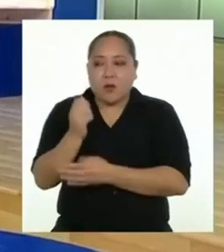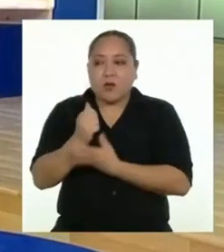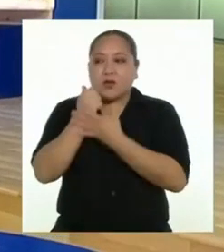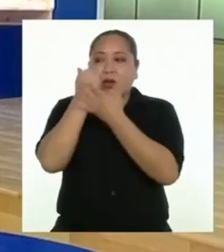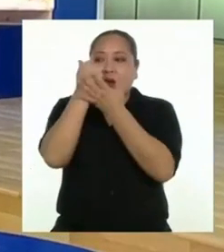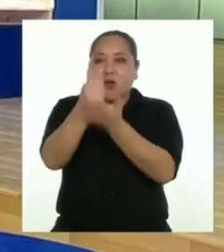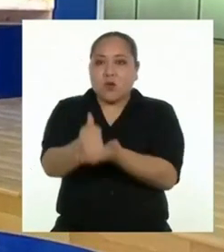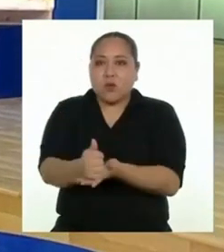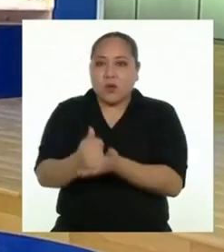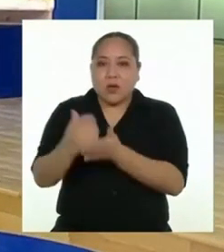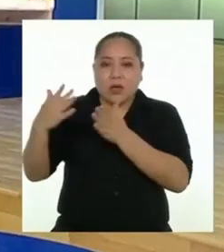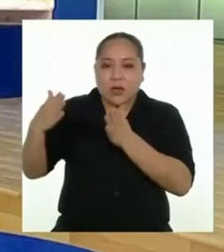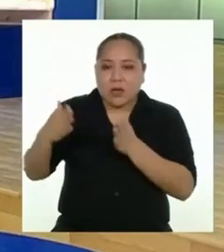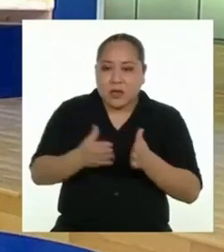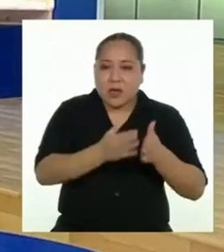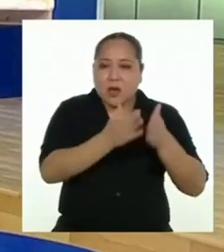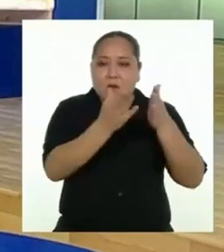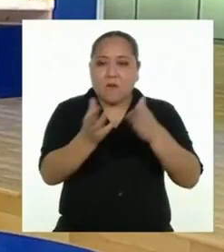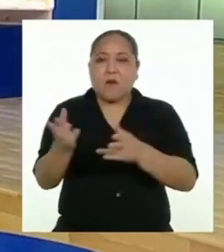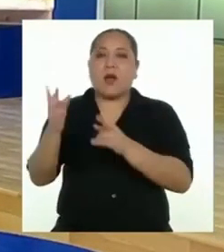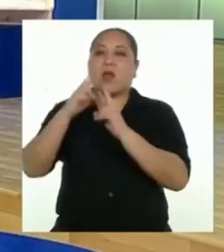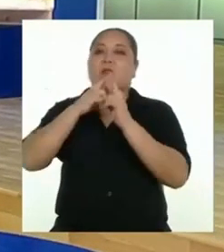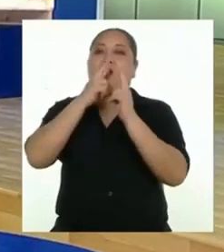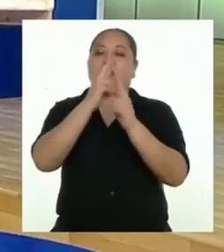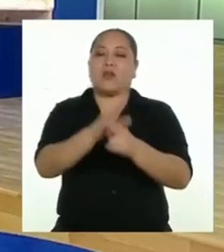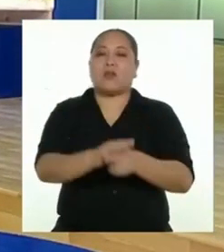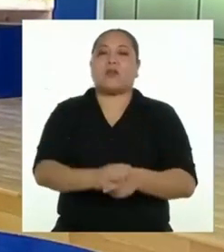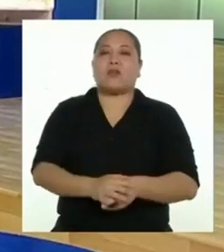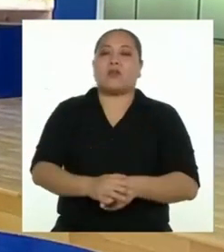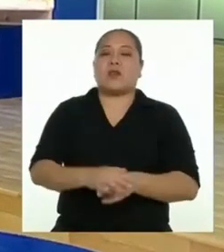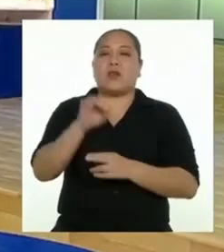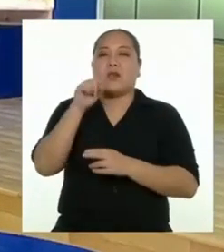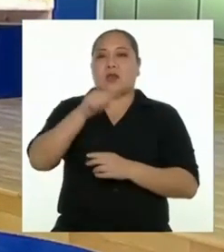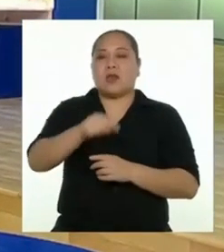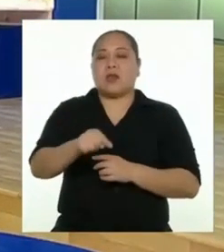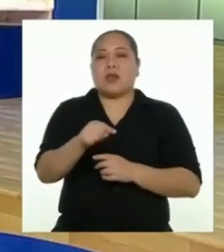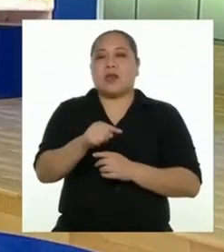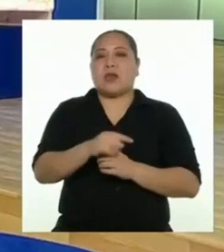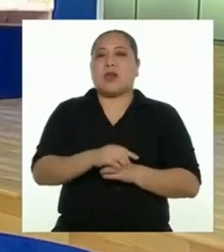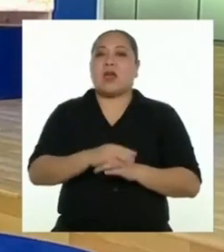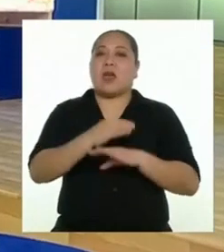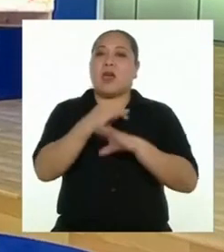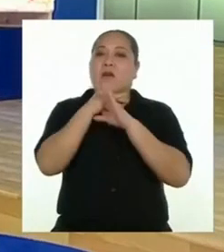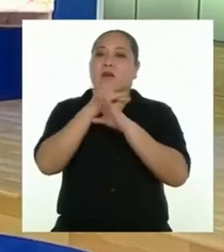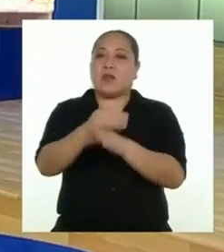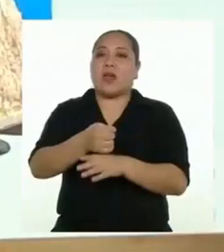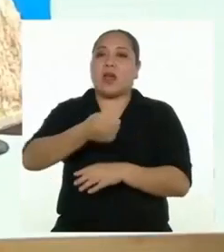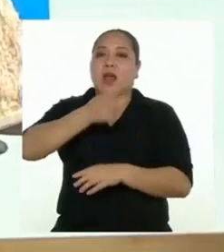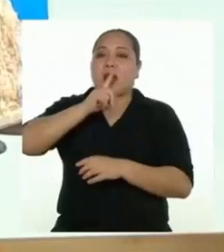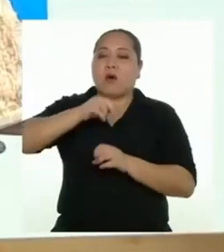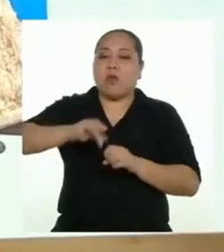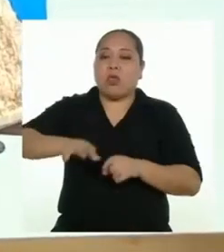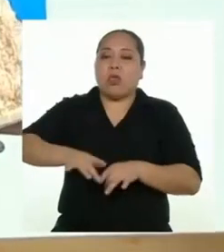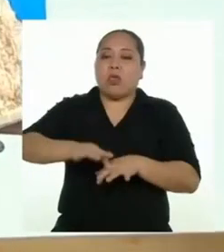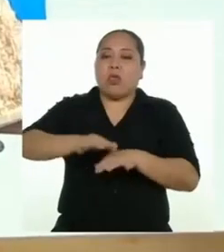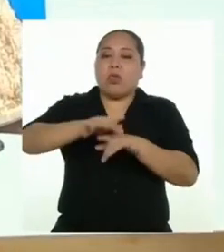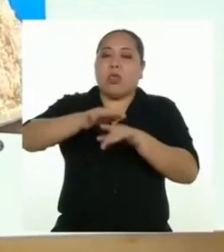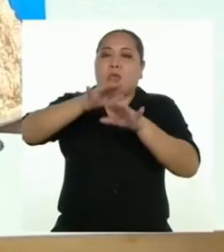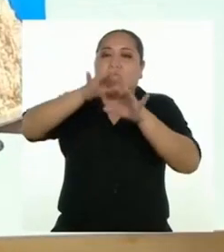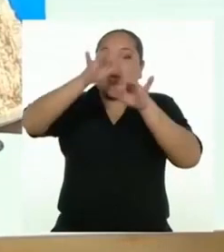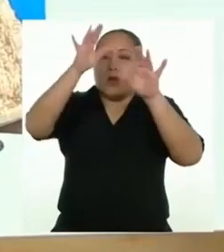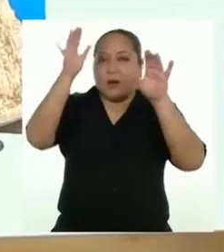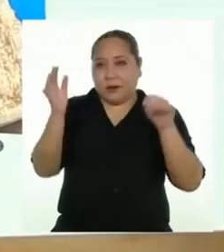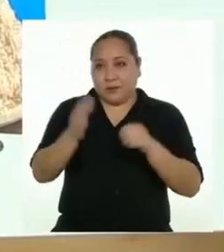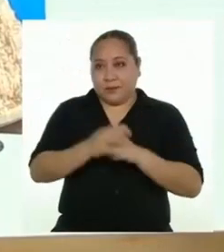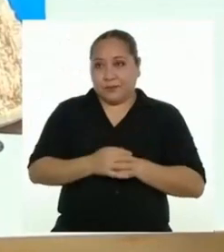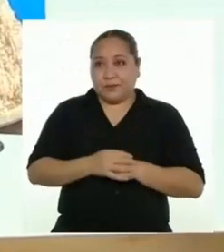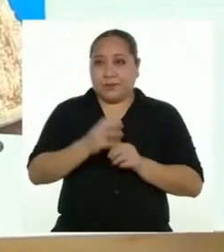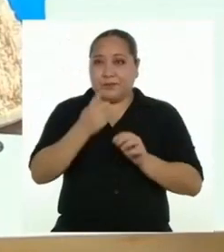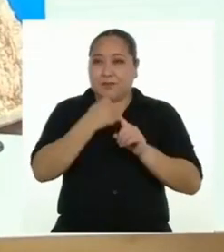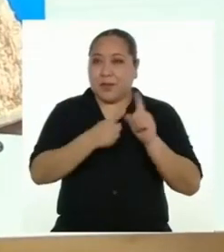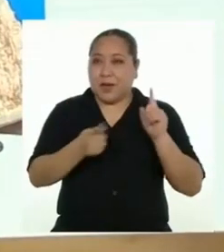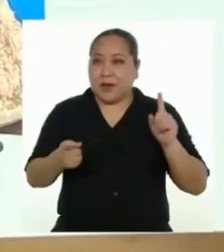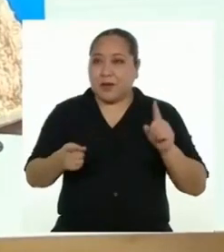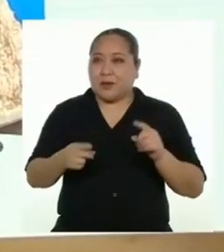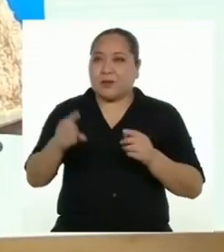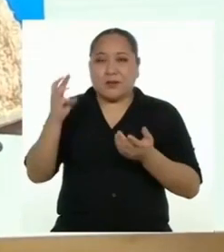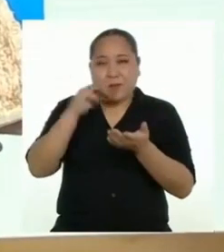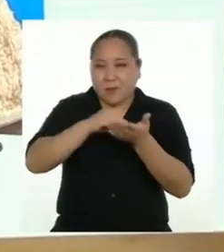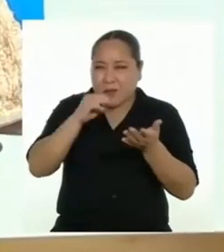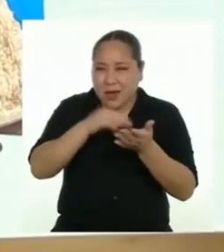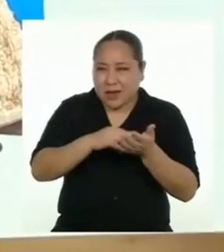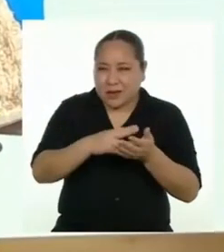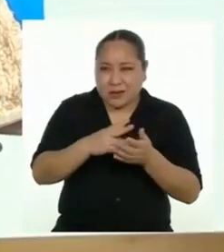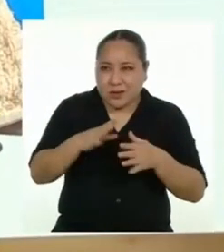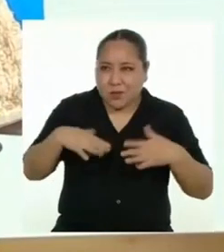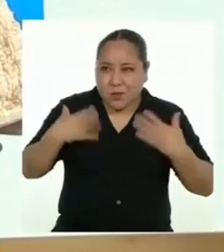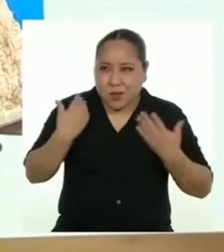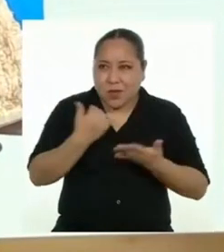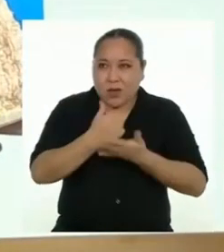encauzar los ríos y a evitar la evaporación de los afluentes de agua. Sin embargo, se puede hacer aún más.